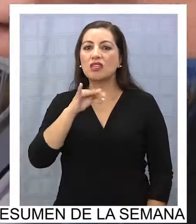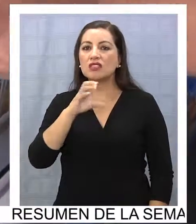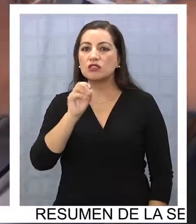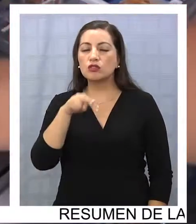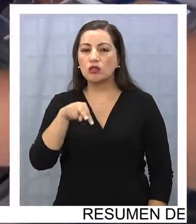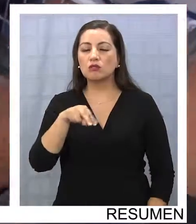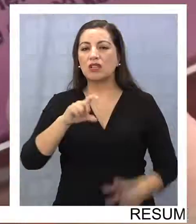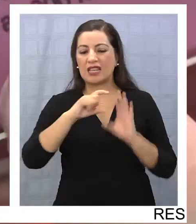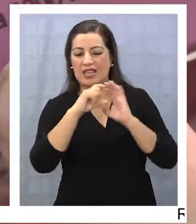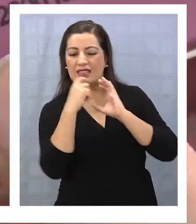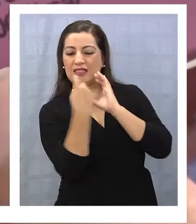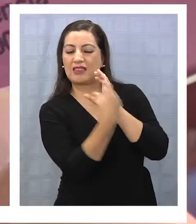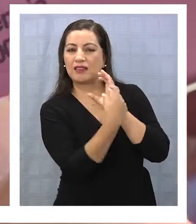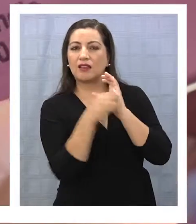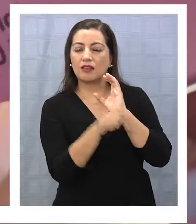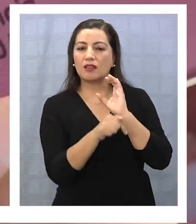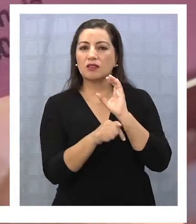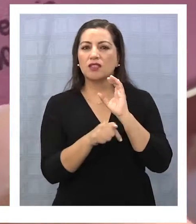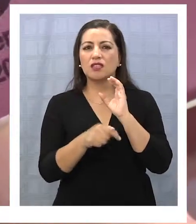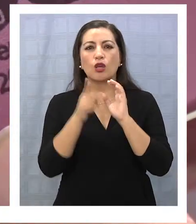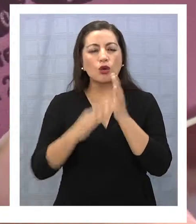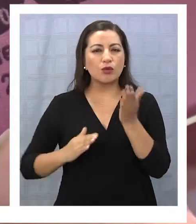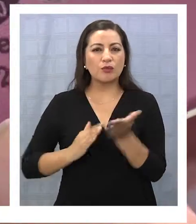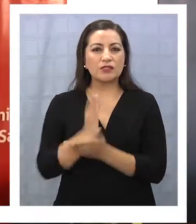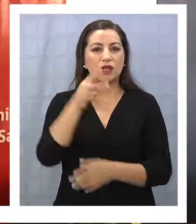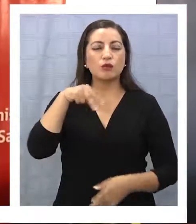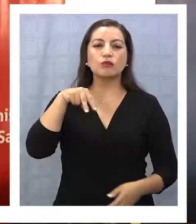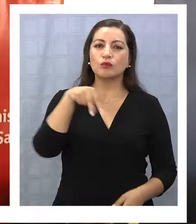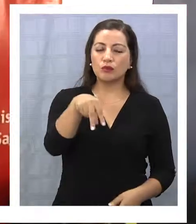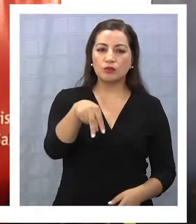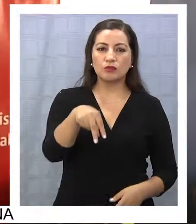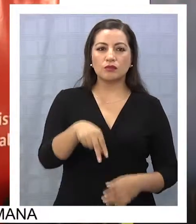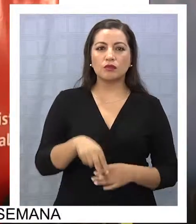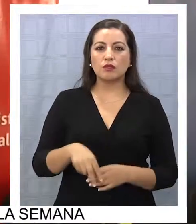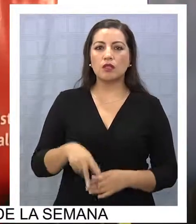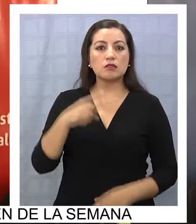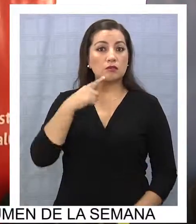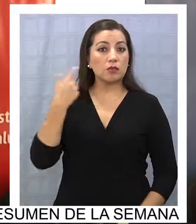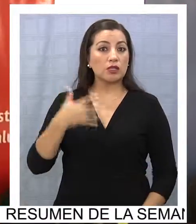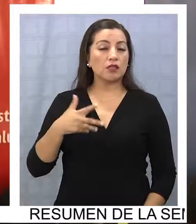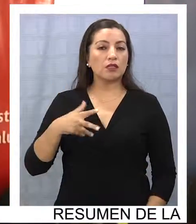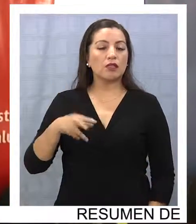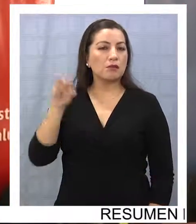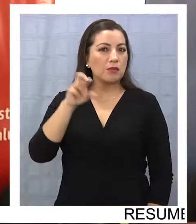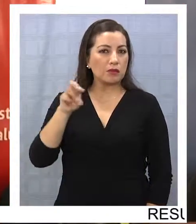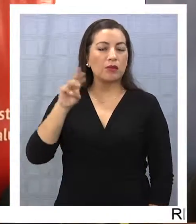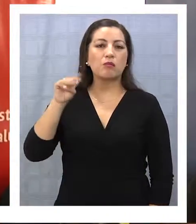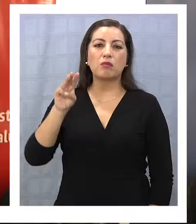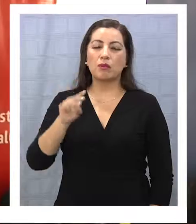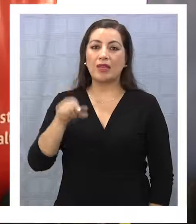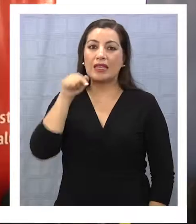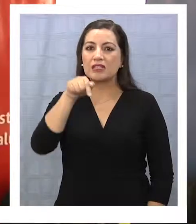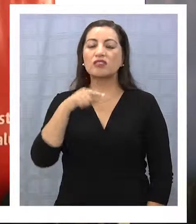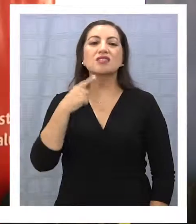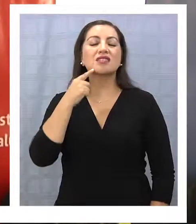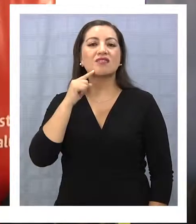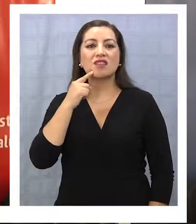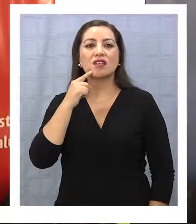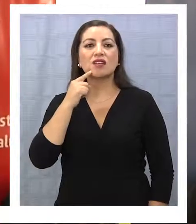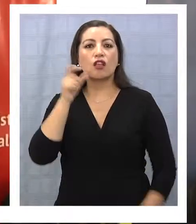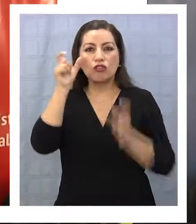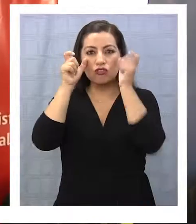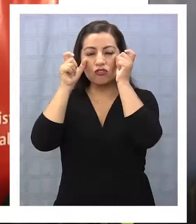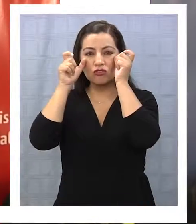Esta ley, si bien entra en vigencia en junio, es importante que los padres y apoderados sepan que esta ley va a regular los